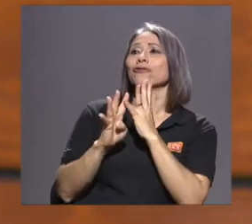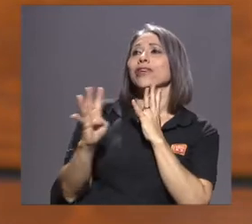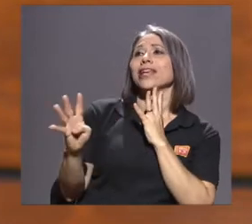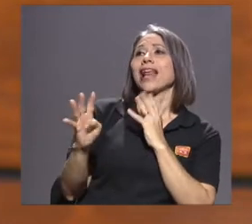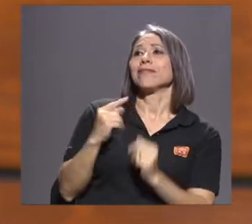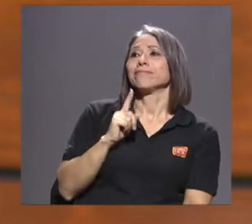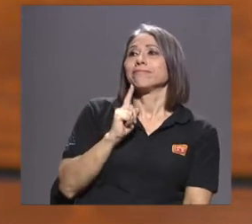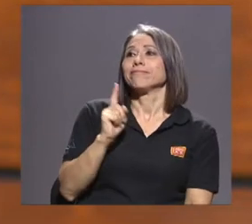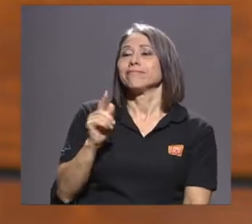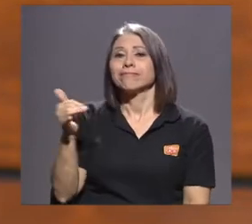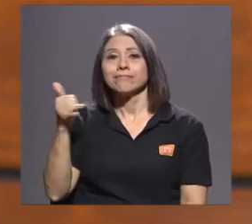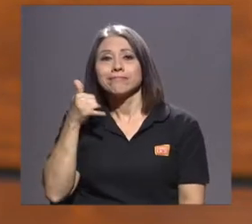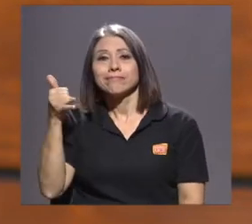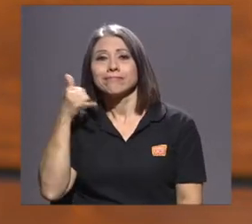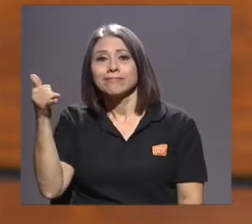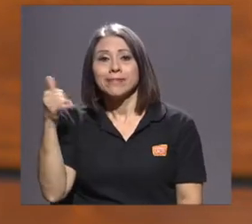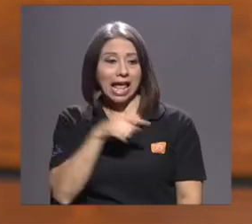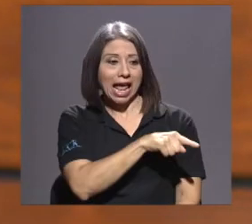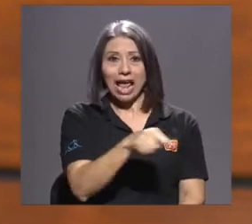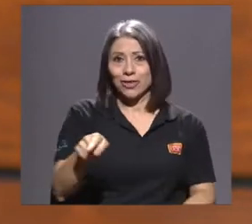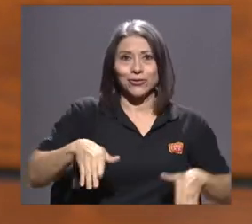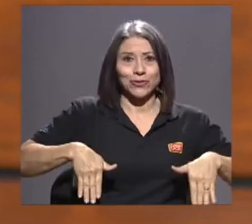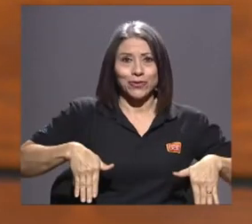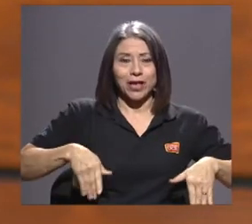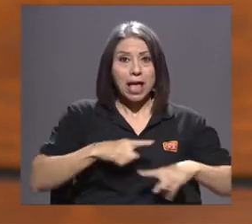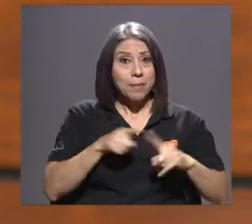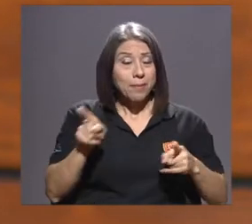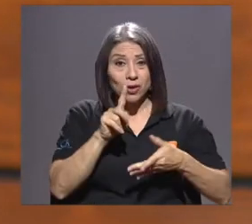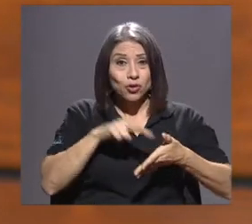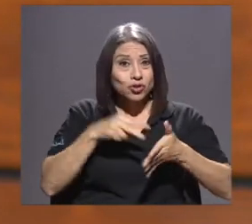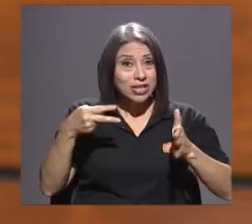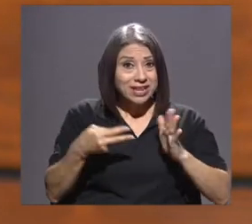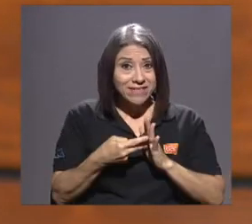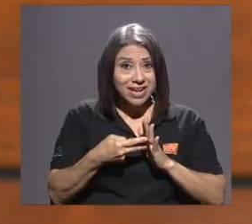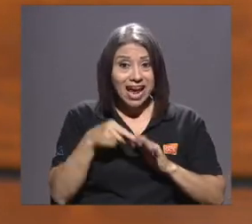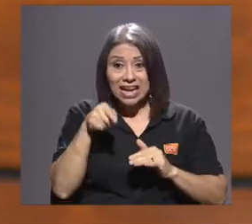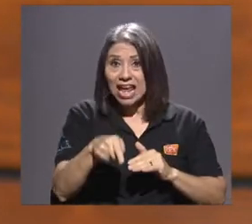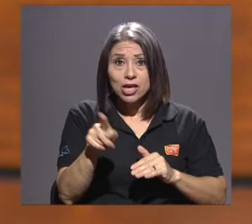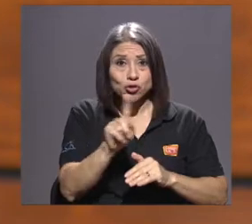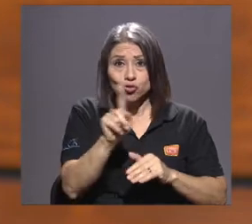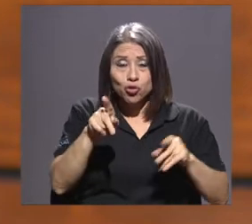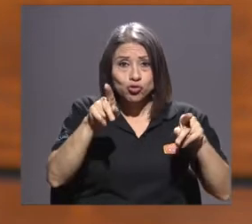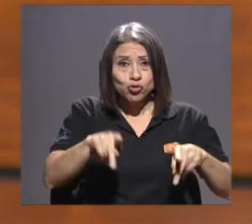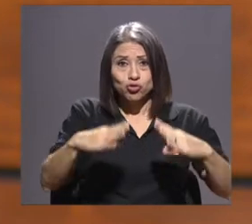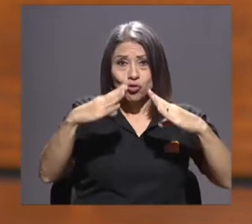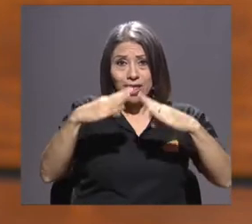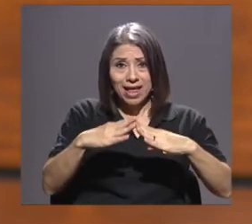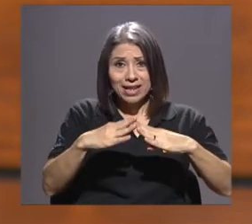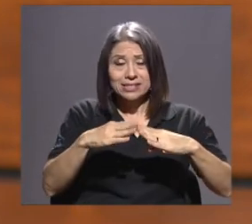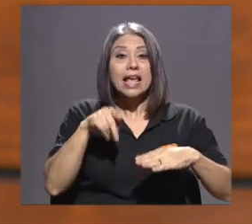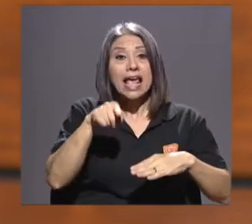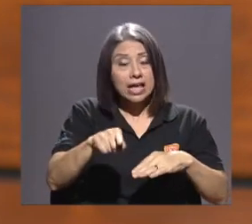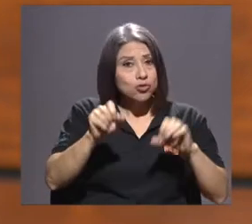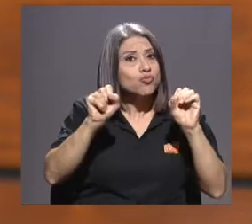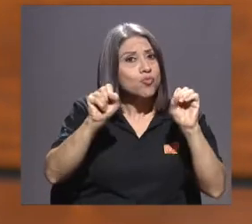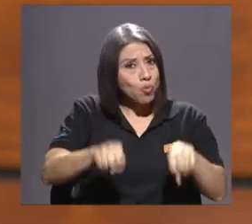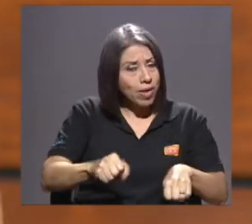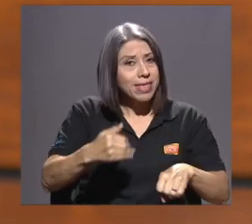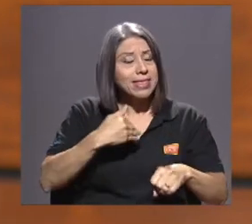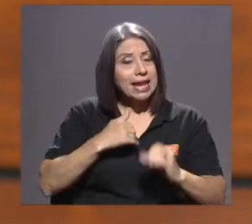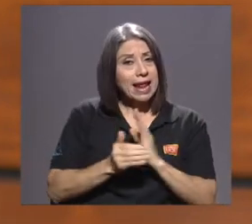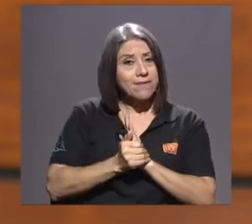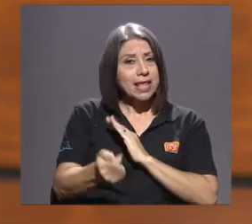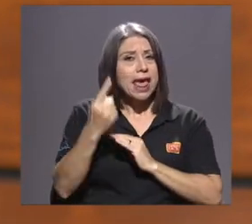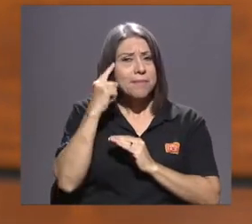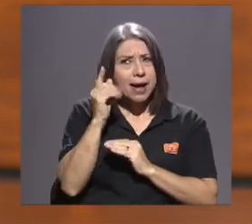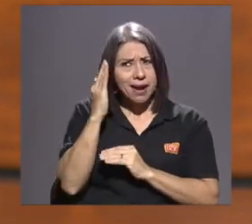significa que sean ciudadanas y ciudadanos. No significa que sepan tener esta capacidad de filtro. Y voy a